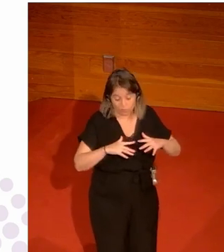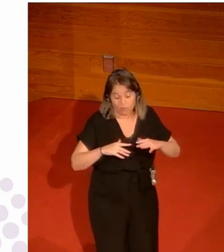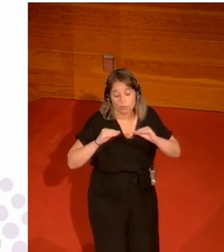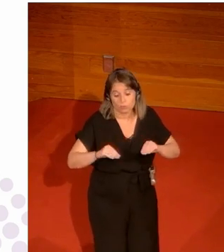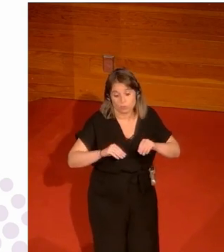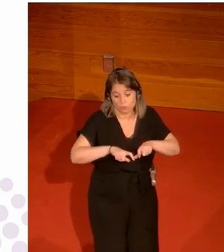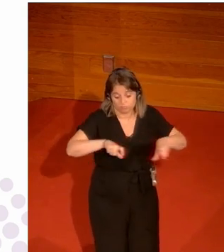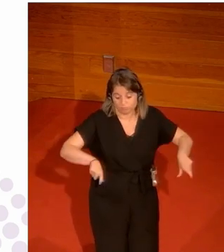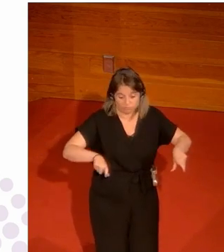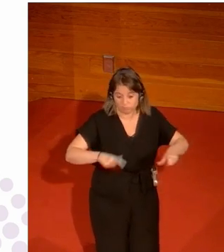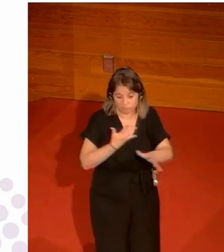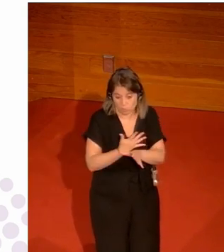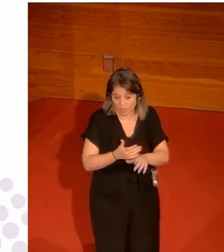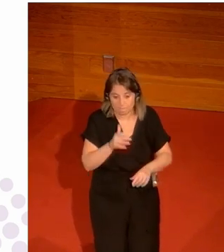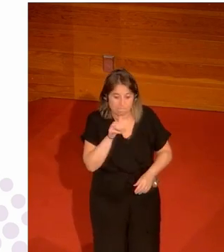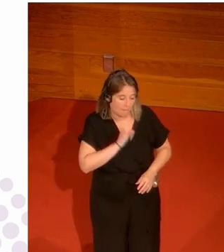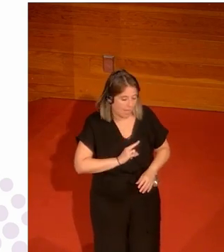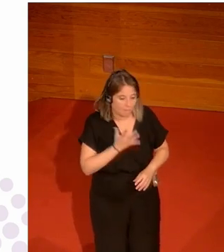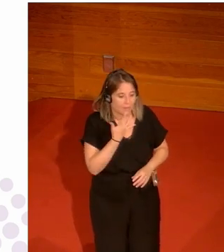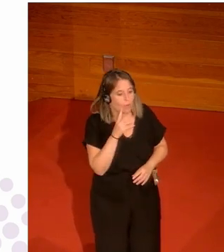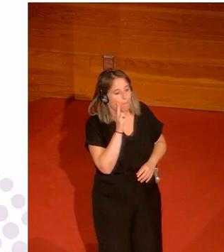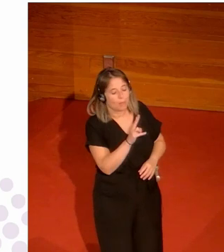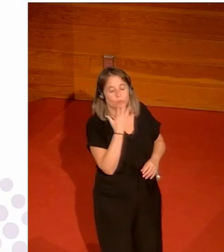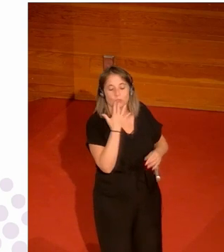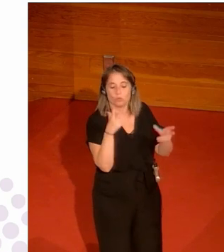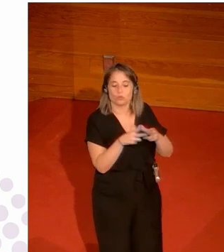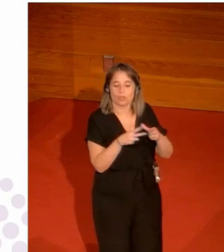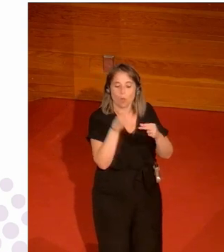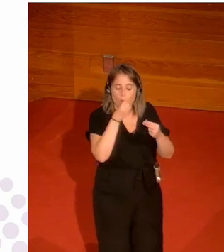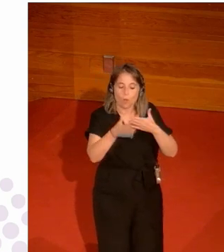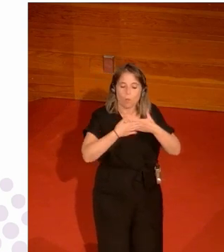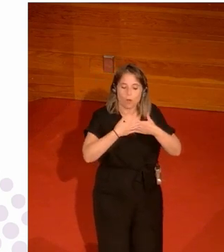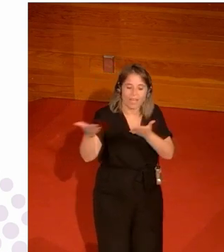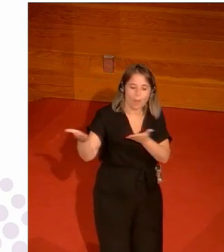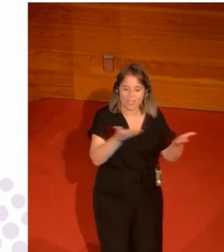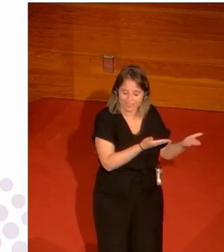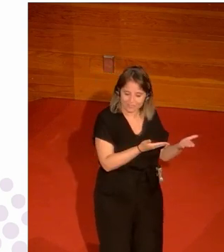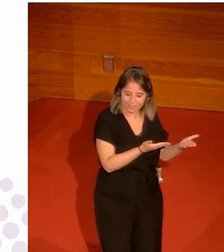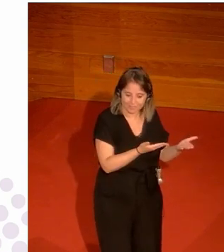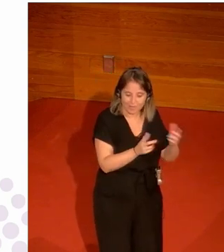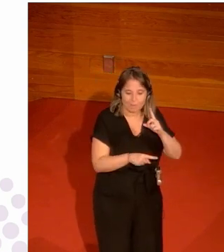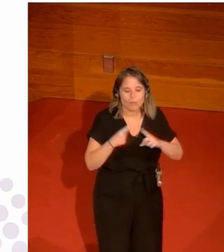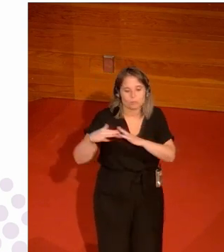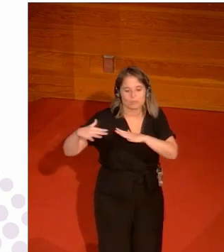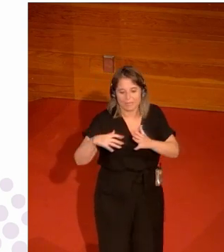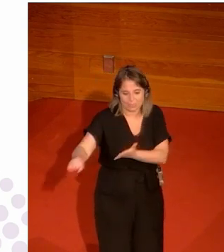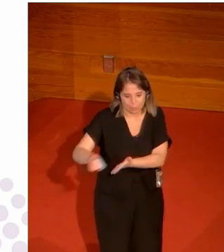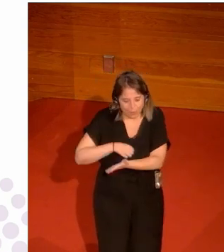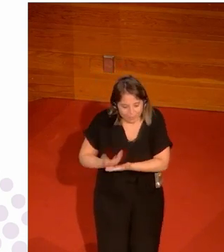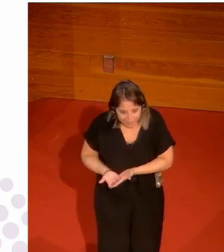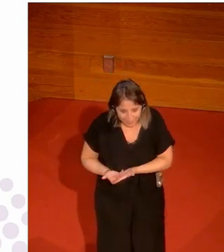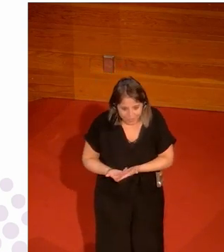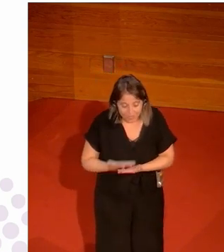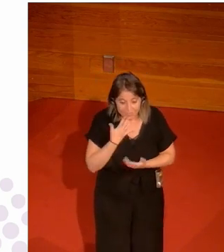yo creo que la sociedad nos quedamos muy tranquilos el día que vemos que bien se ha llenado a Mendizorroza coño pero pues si quieres apostar